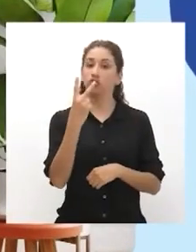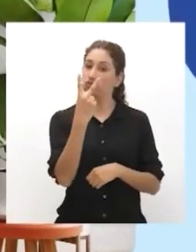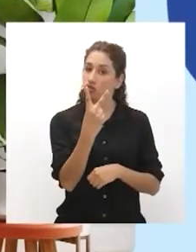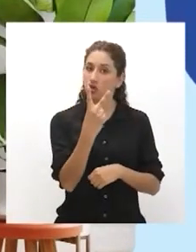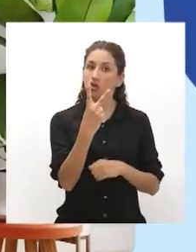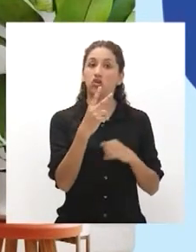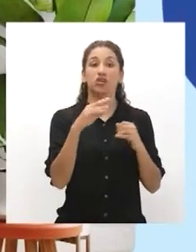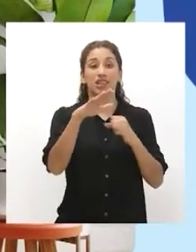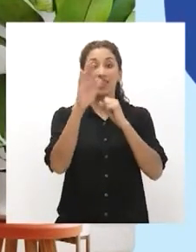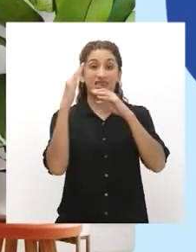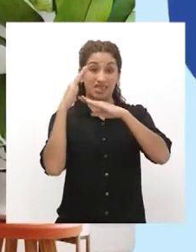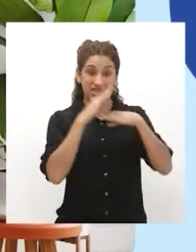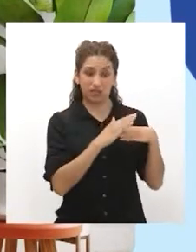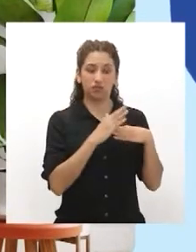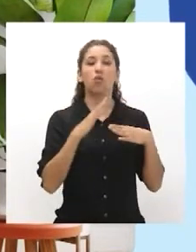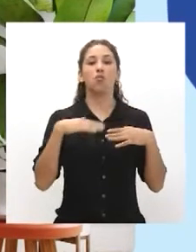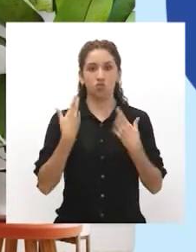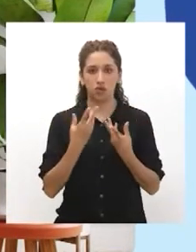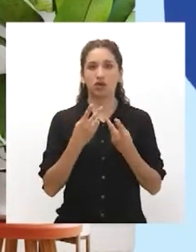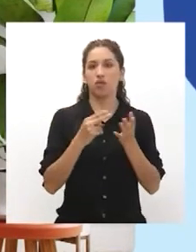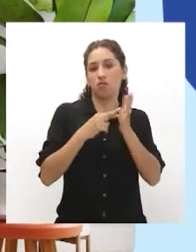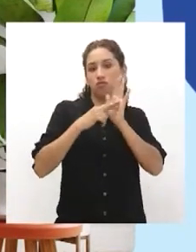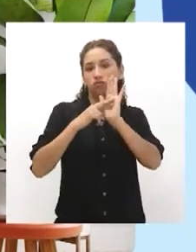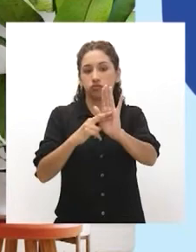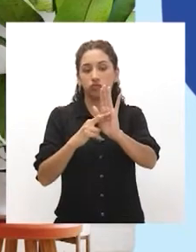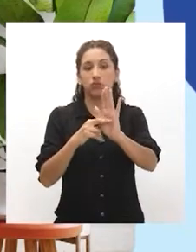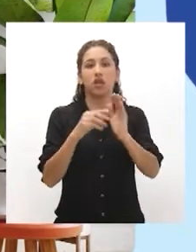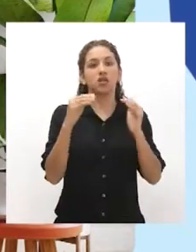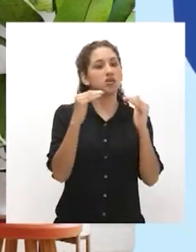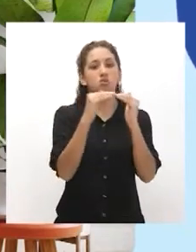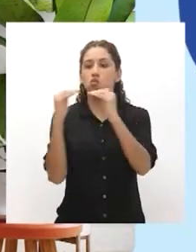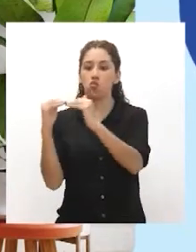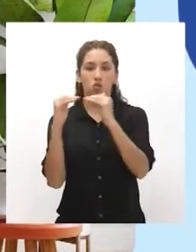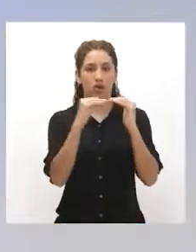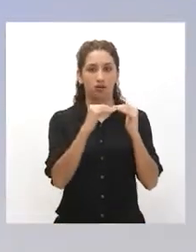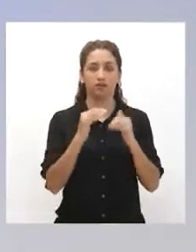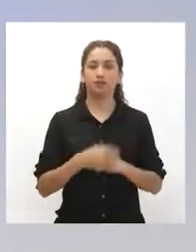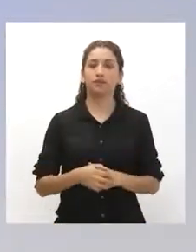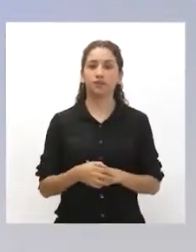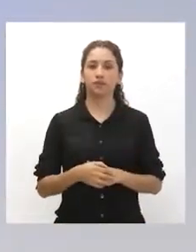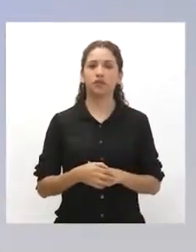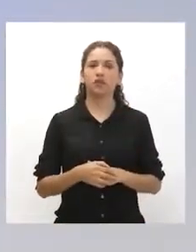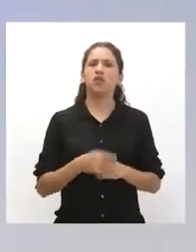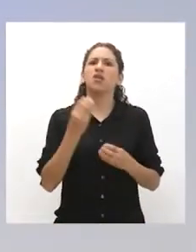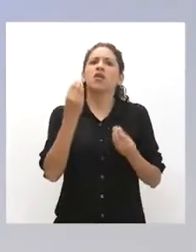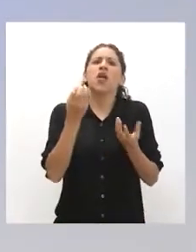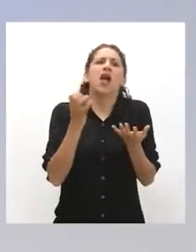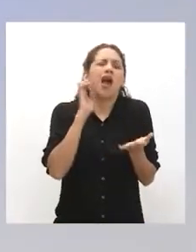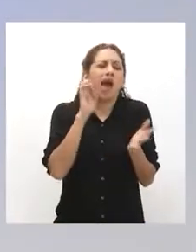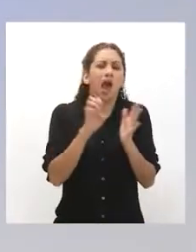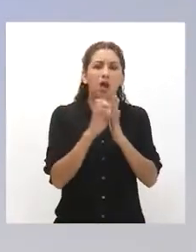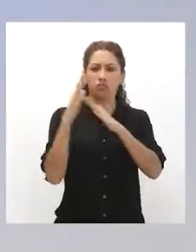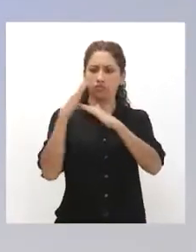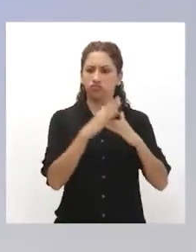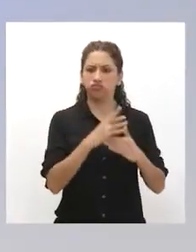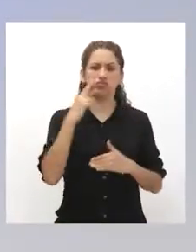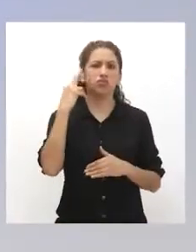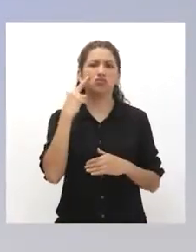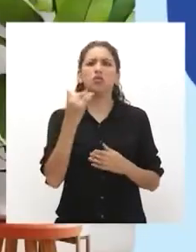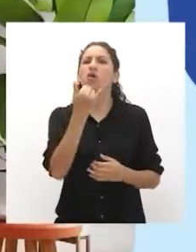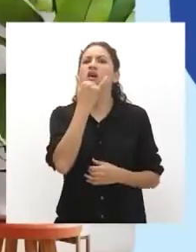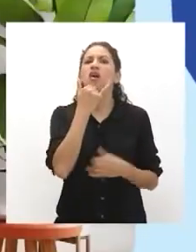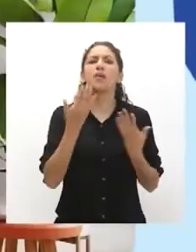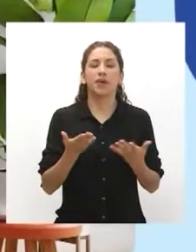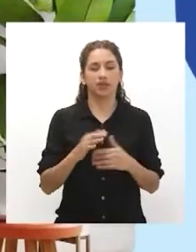niveles de discriminación se pueden manifestar de manera simultánea. ¿Y cuáles son las consecuencias de la discriminación étnico